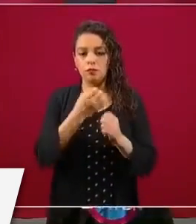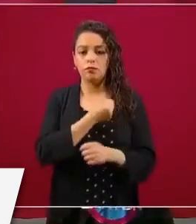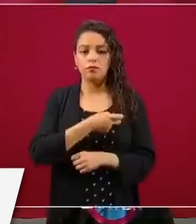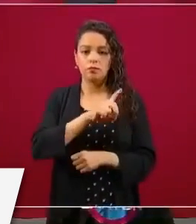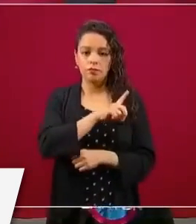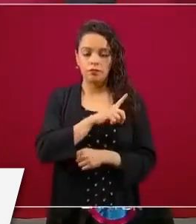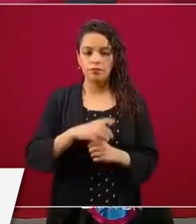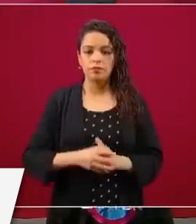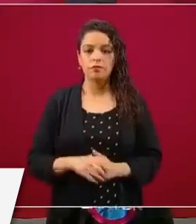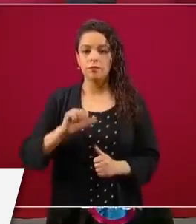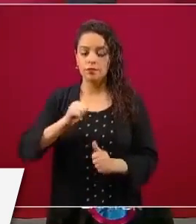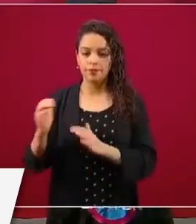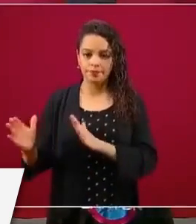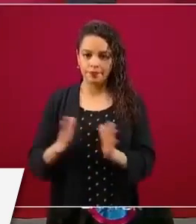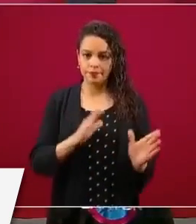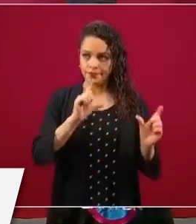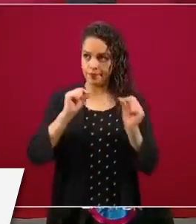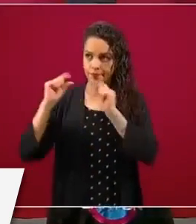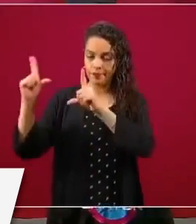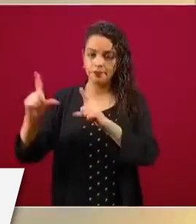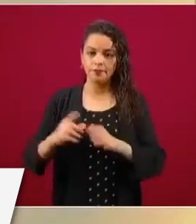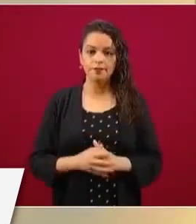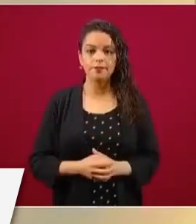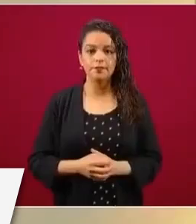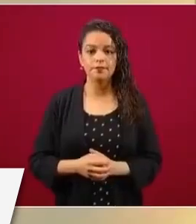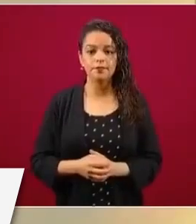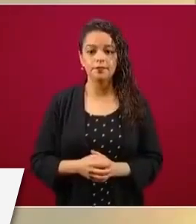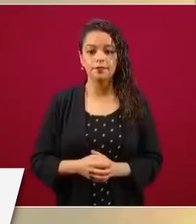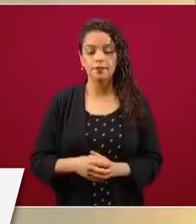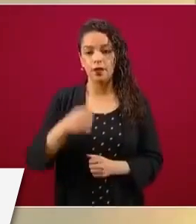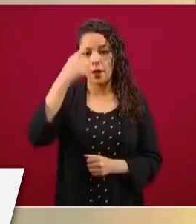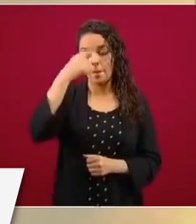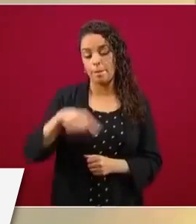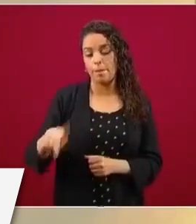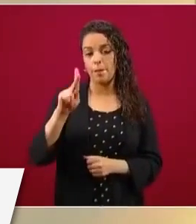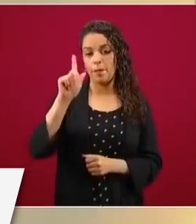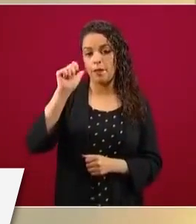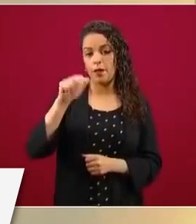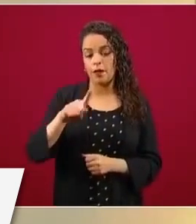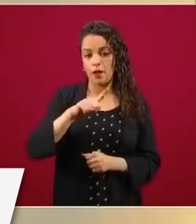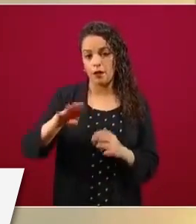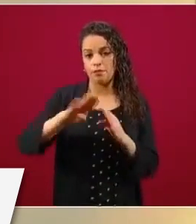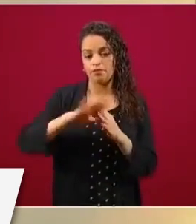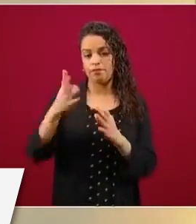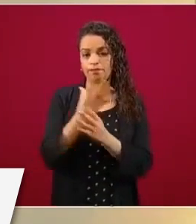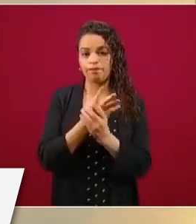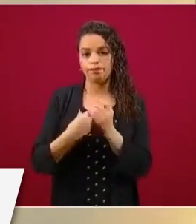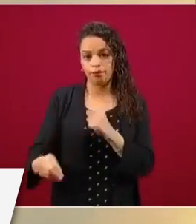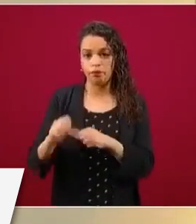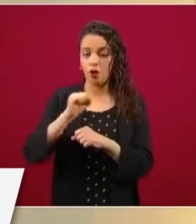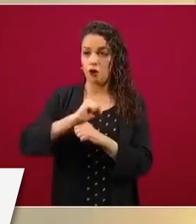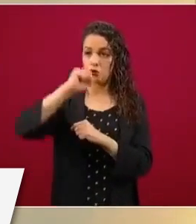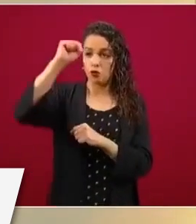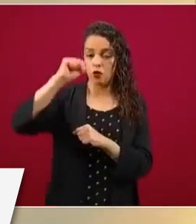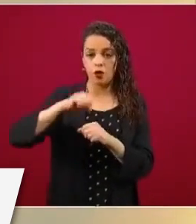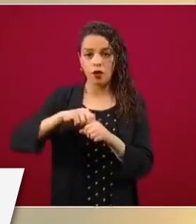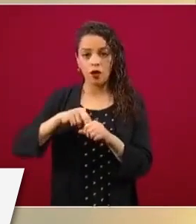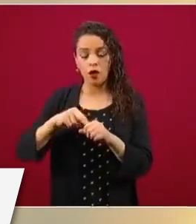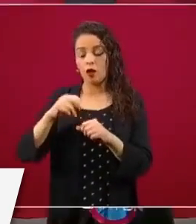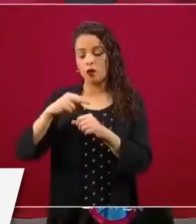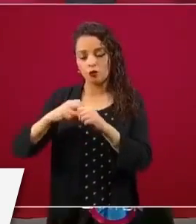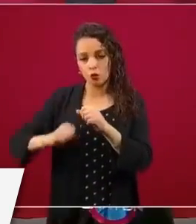salud. La que sigue, por favor. En lo que es el plan de migración, frontera norte y frontera sur, los efectivos,